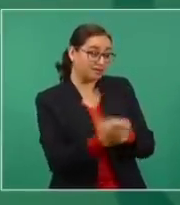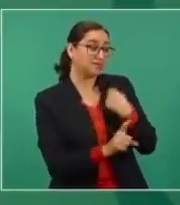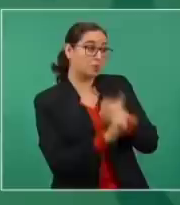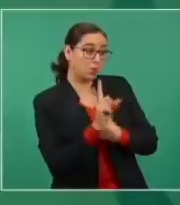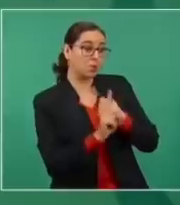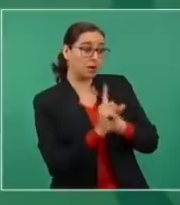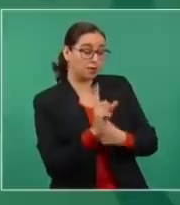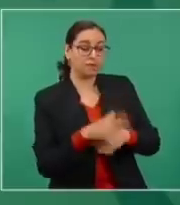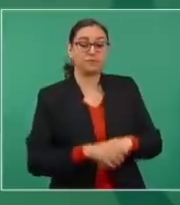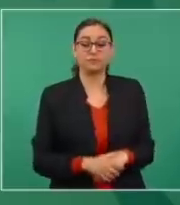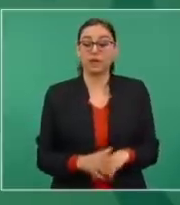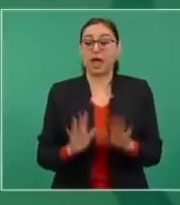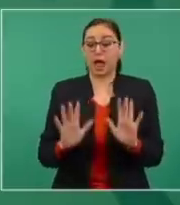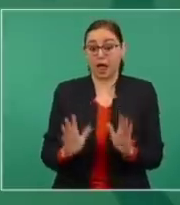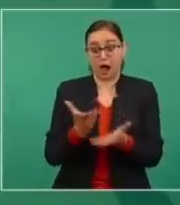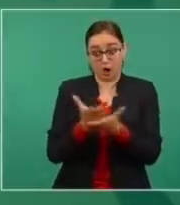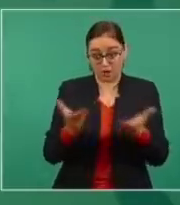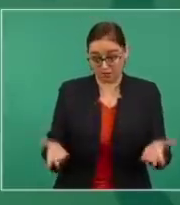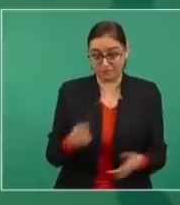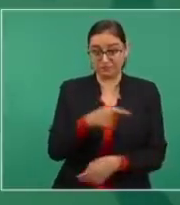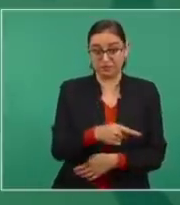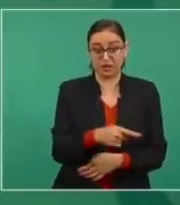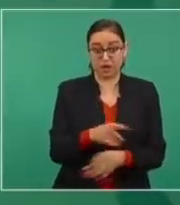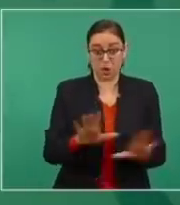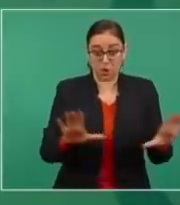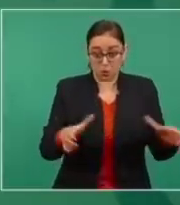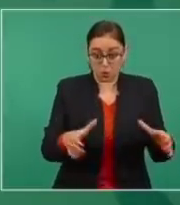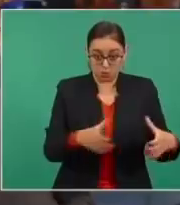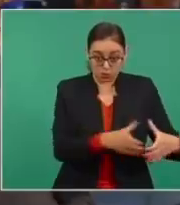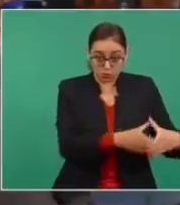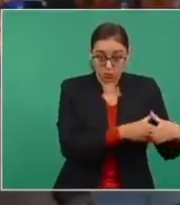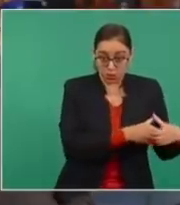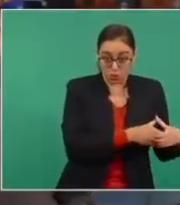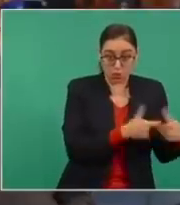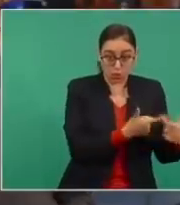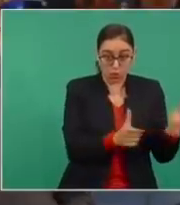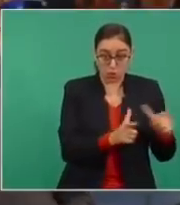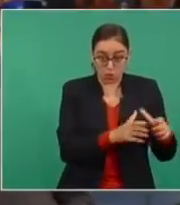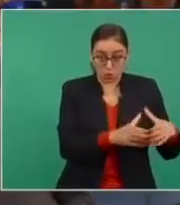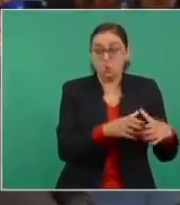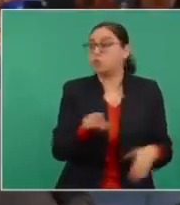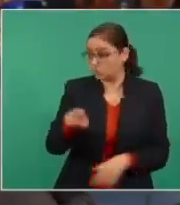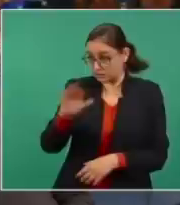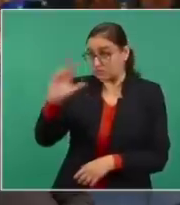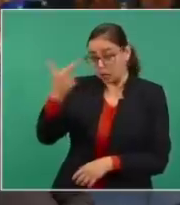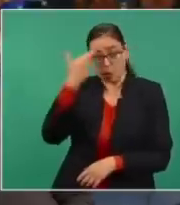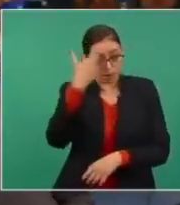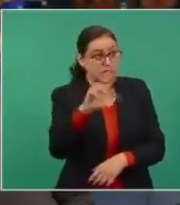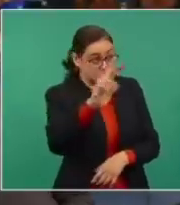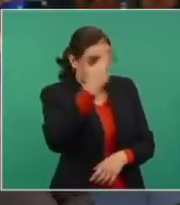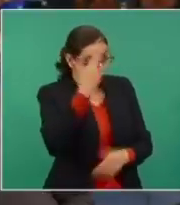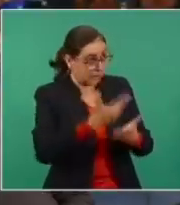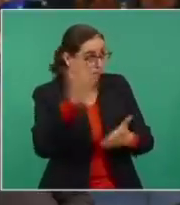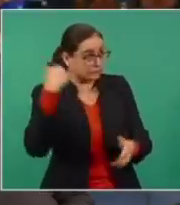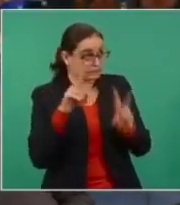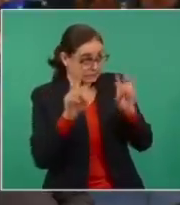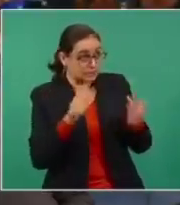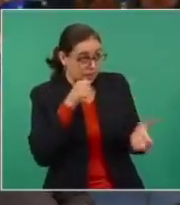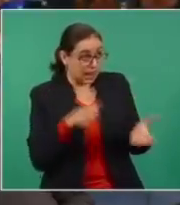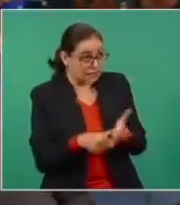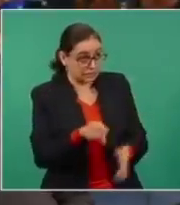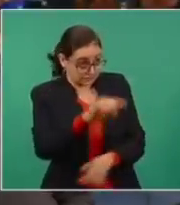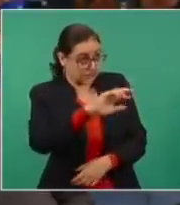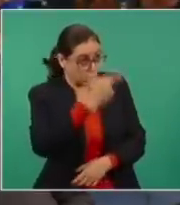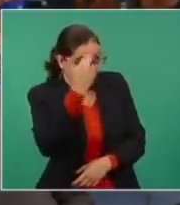Sí, hay un grupo. ¿Se acuerda cuando me habló de la carta? Sí. Esa carta, bueno, resultó